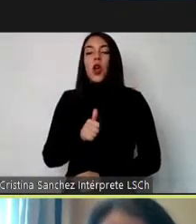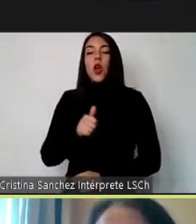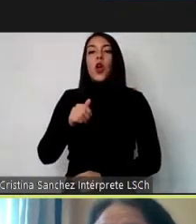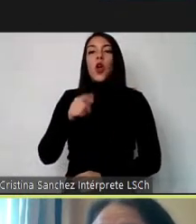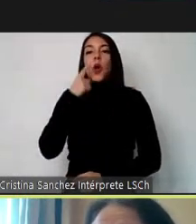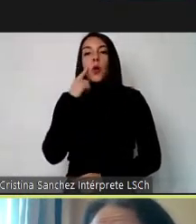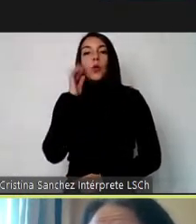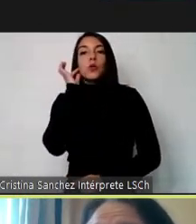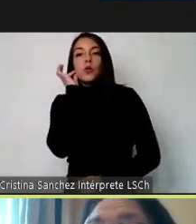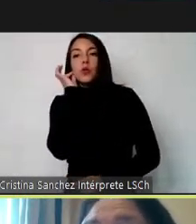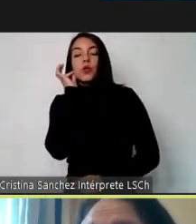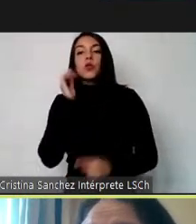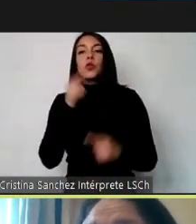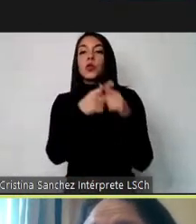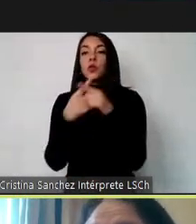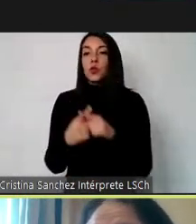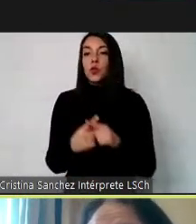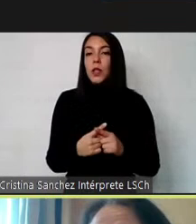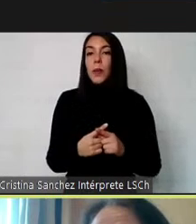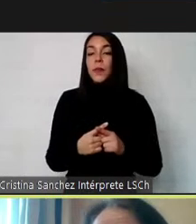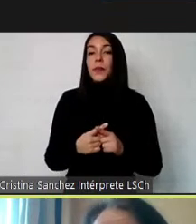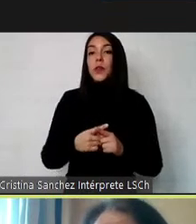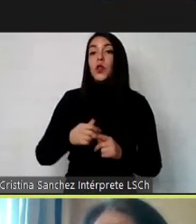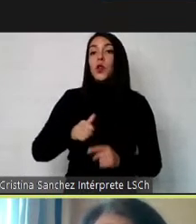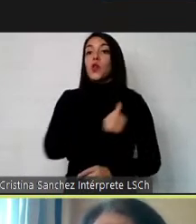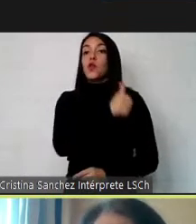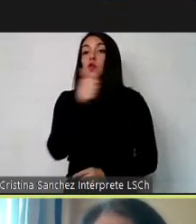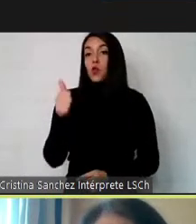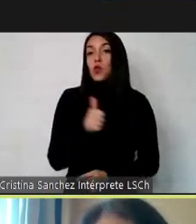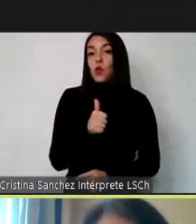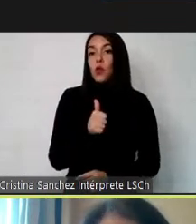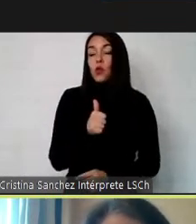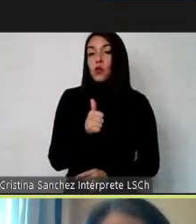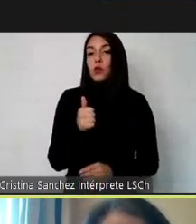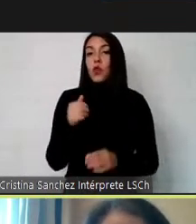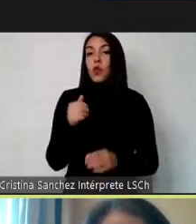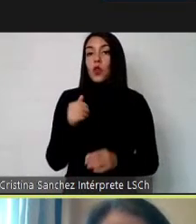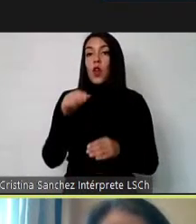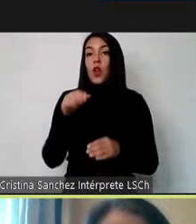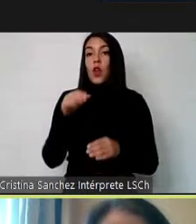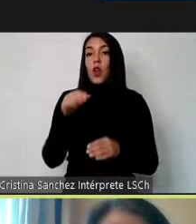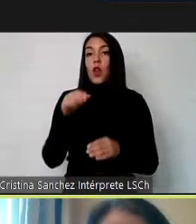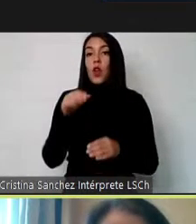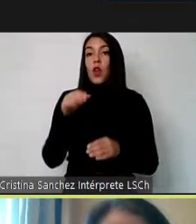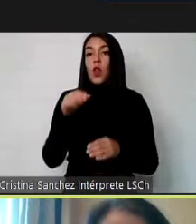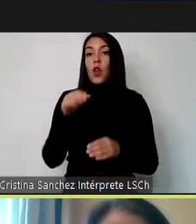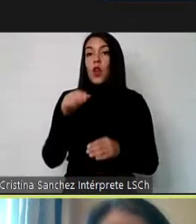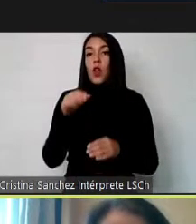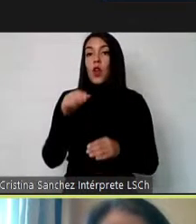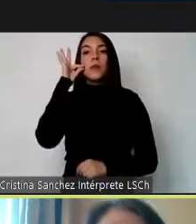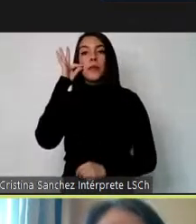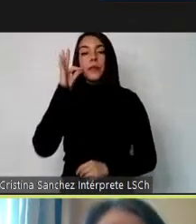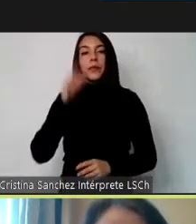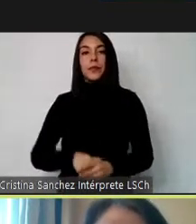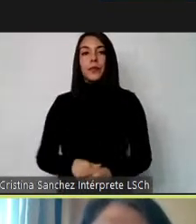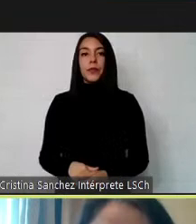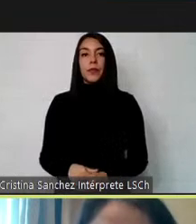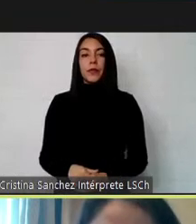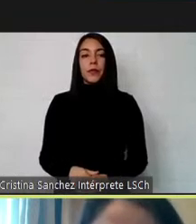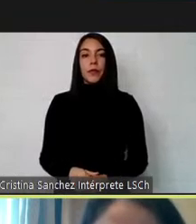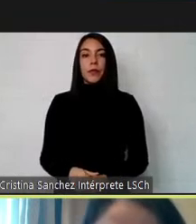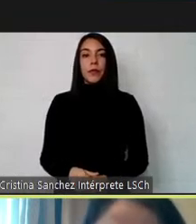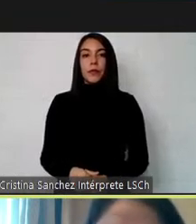sociedad. ¿Por qué? Porque todos somos miembros de la gran familia humana. Por lo tanto, entonces,